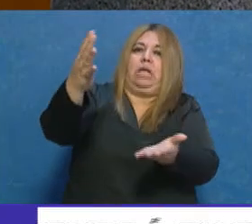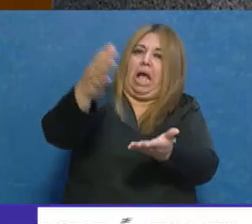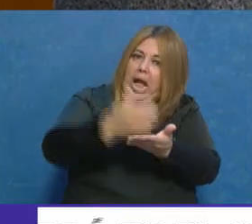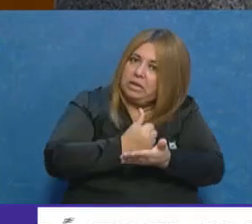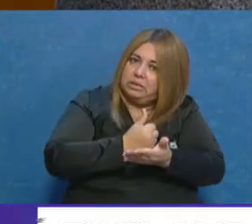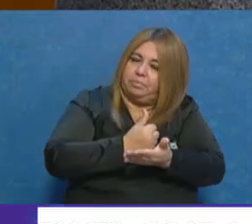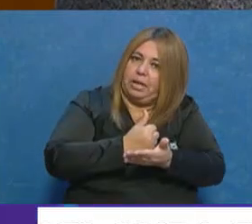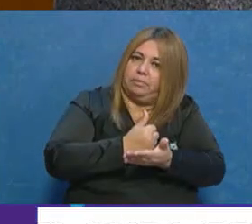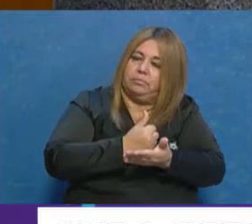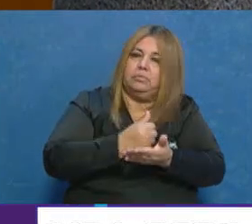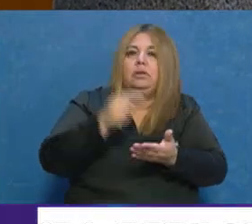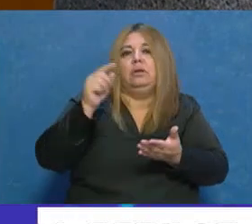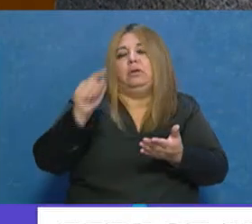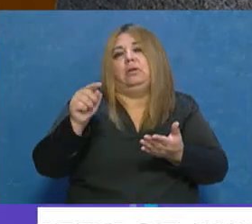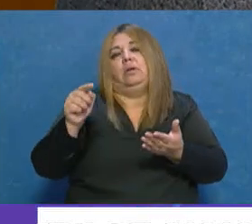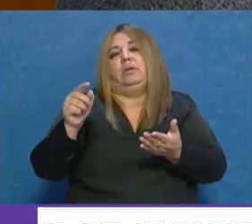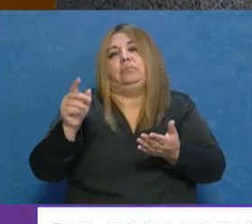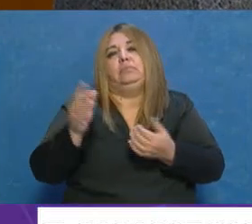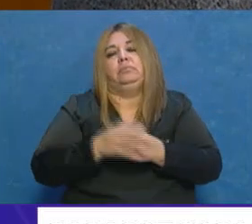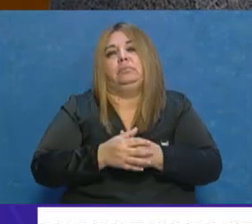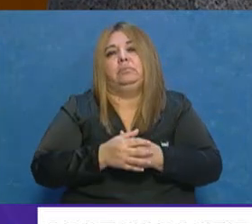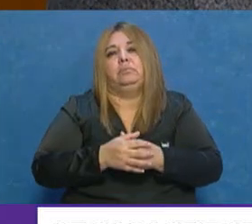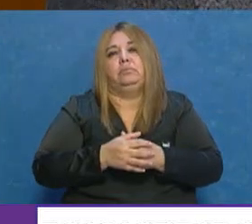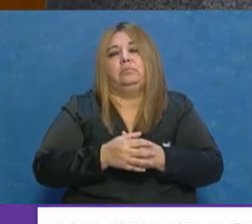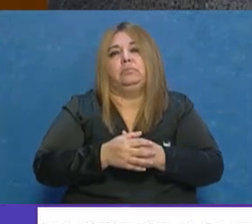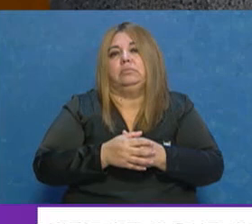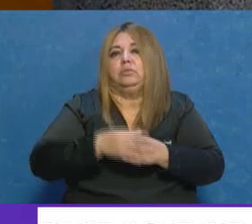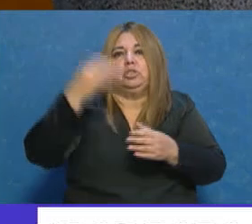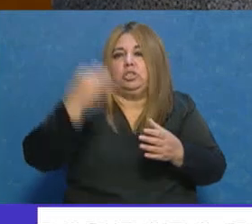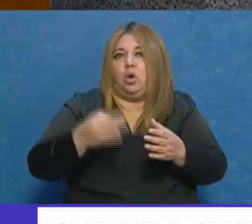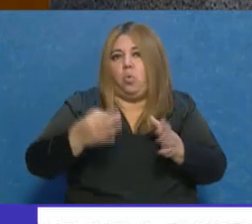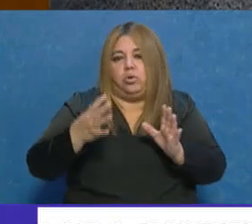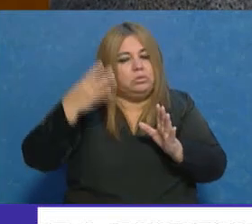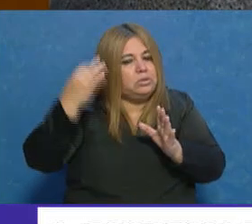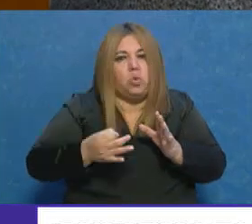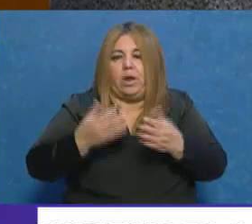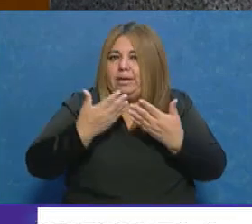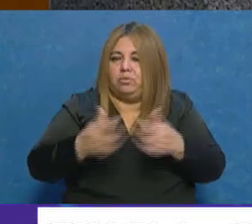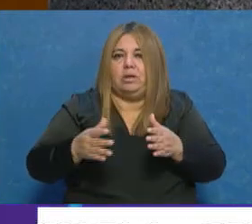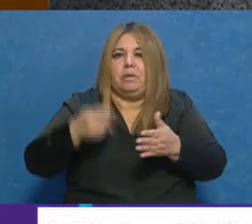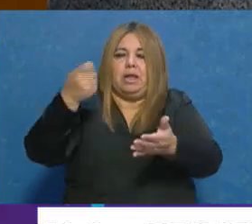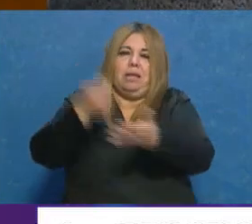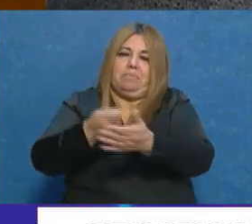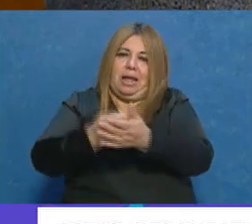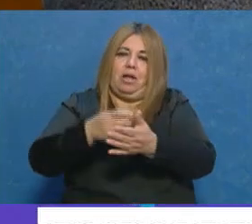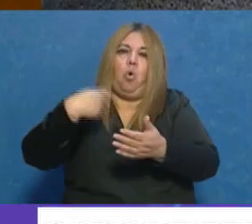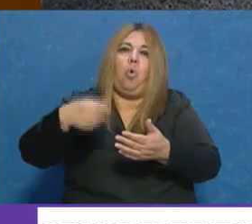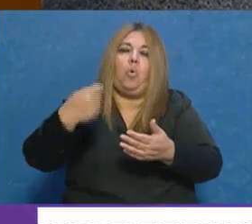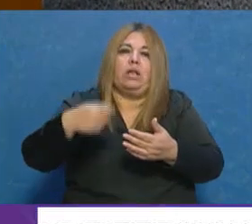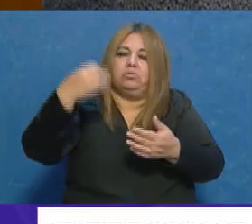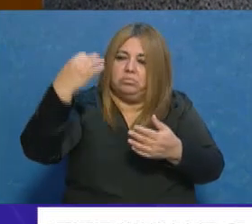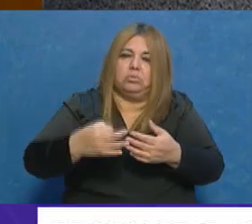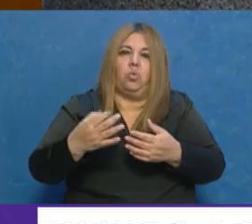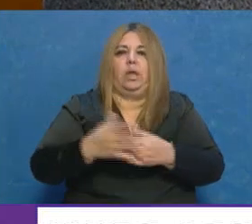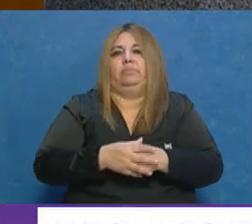tendrá que efectuarse de manera efectiva, valga el término, la jubilación del mismo y por lo tanto una vez